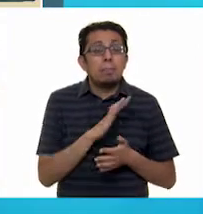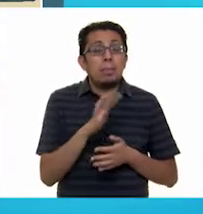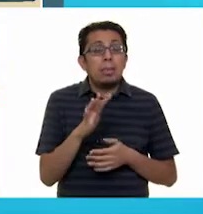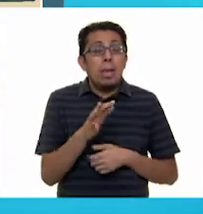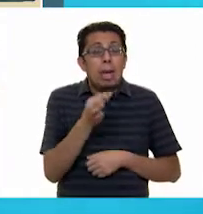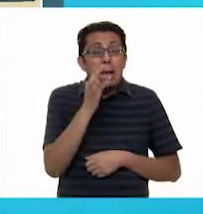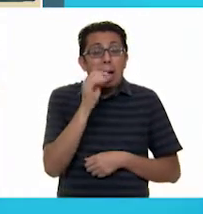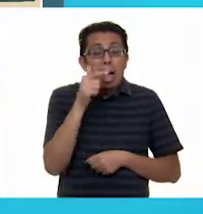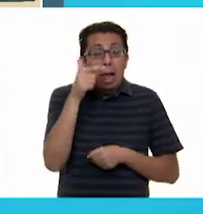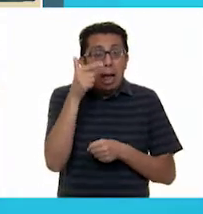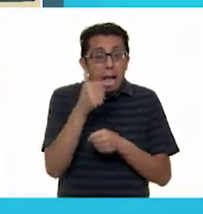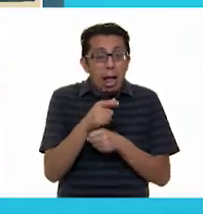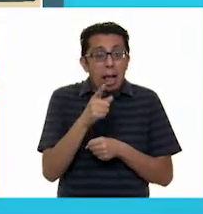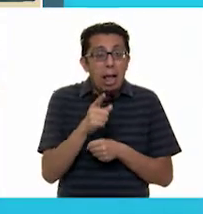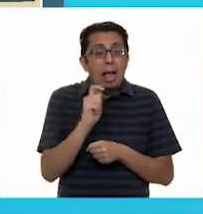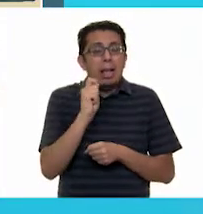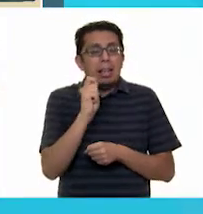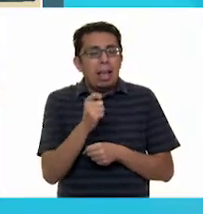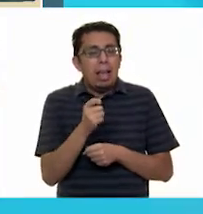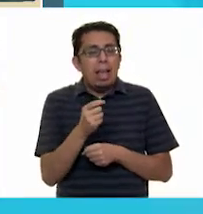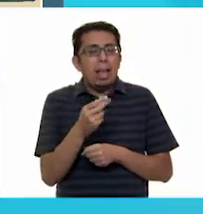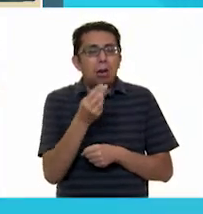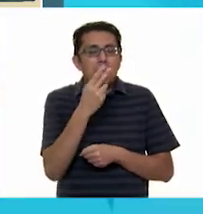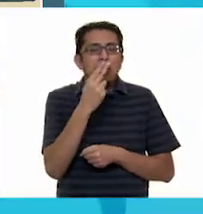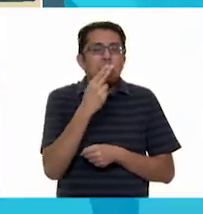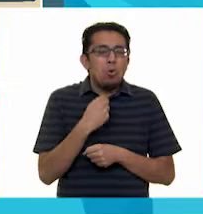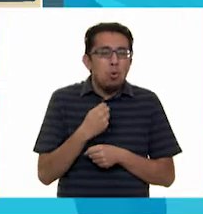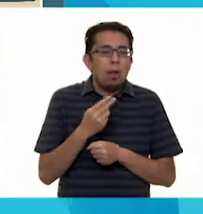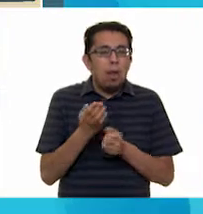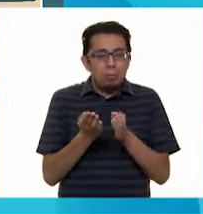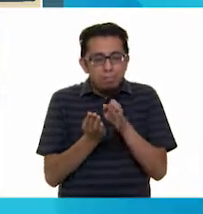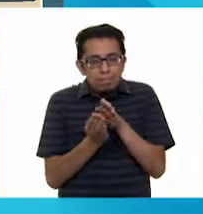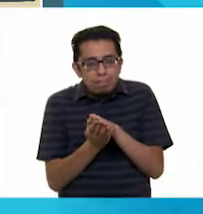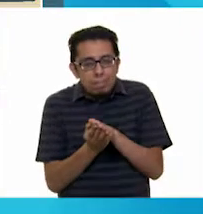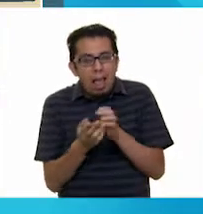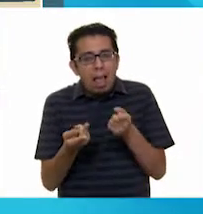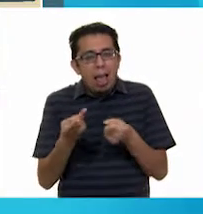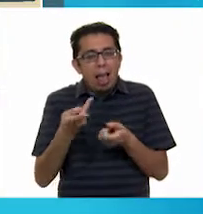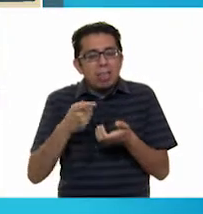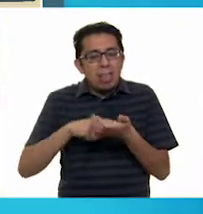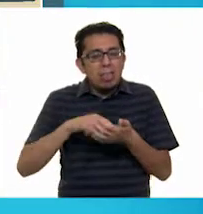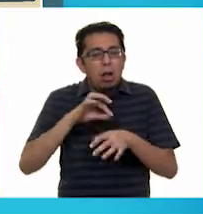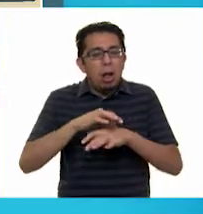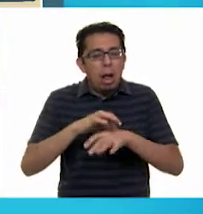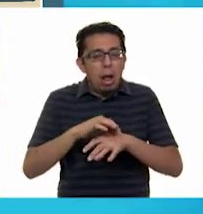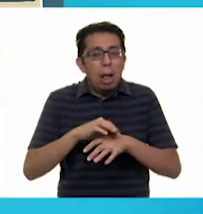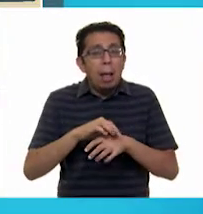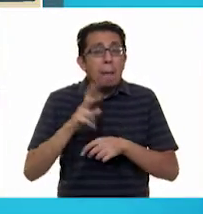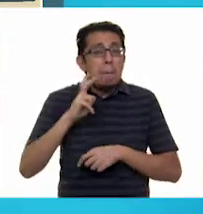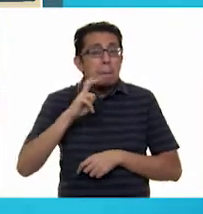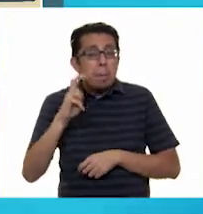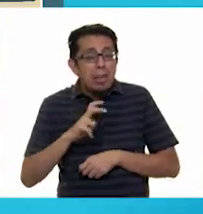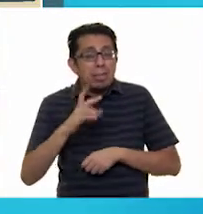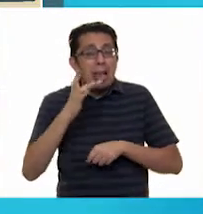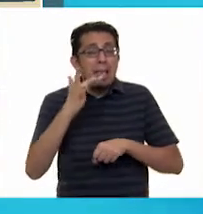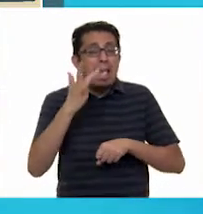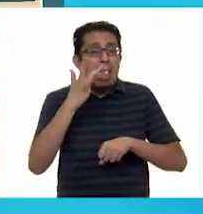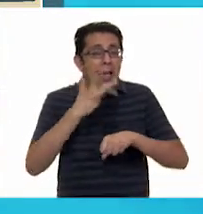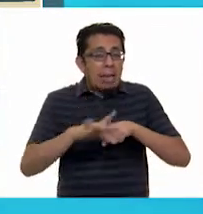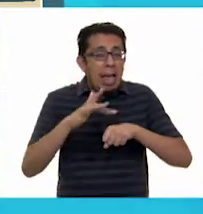más dulces. Las empanadas de carne sazonada. Las pizzas con los más deliciosos quesos.